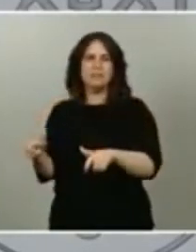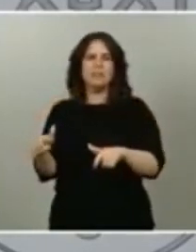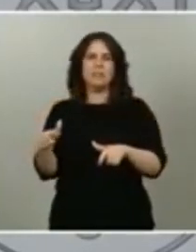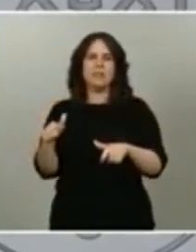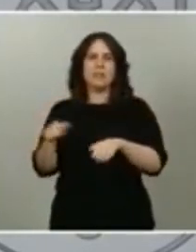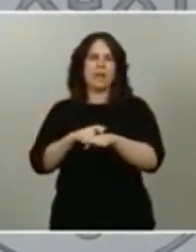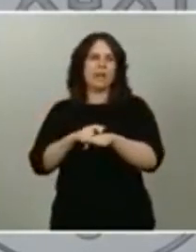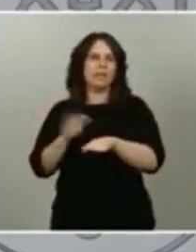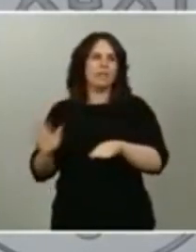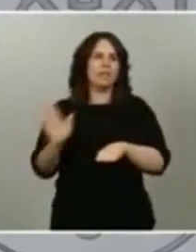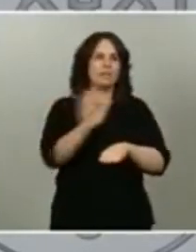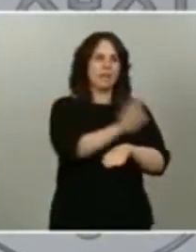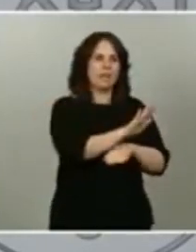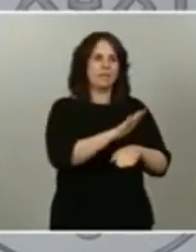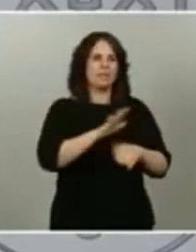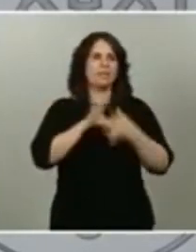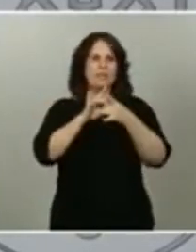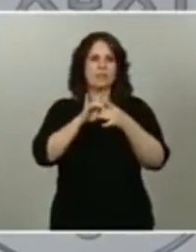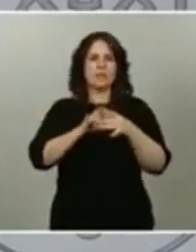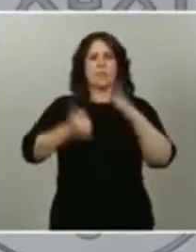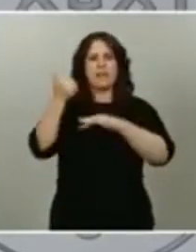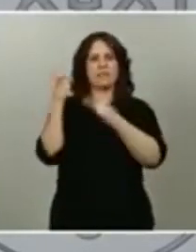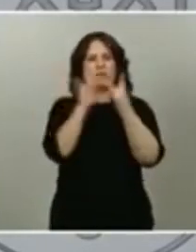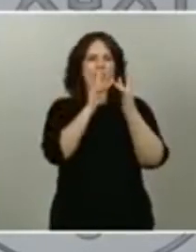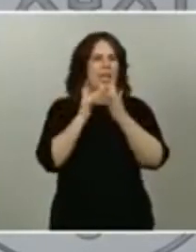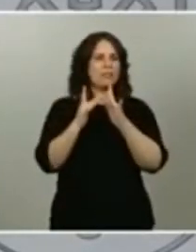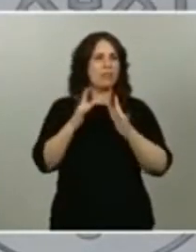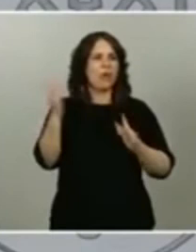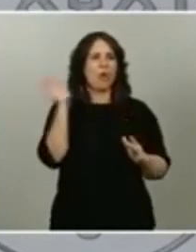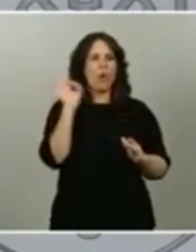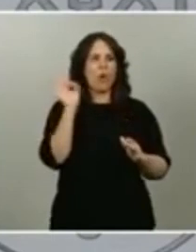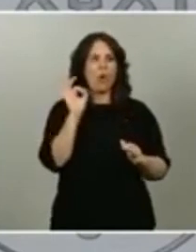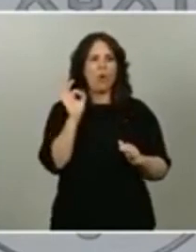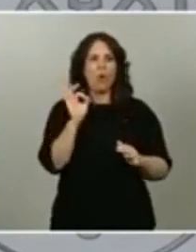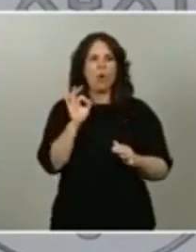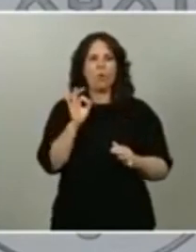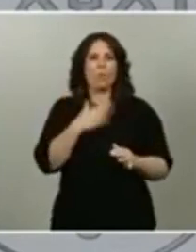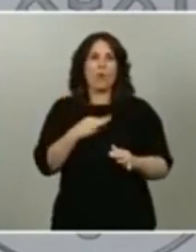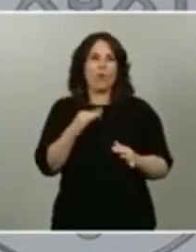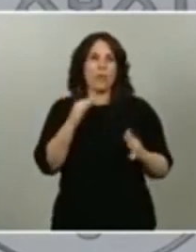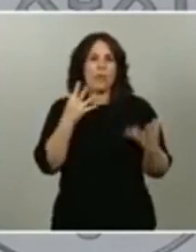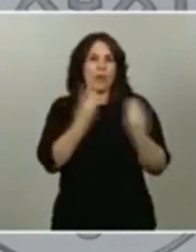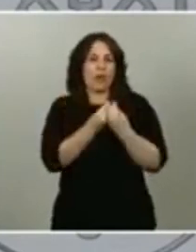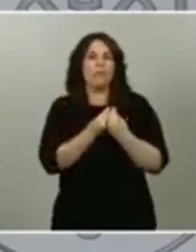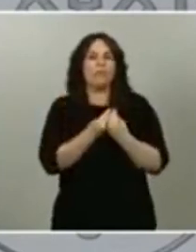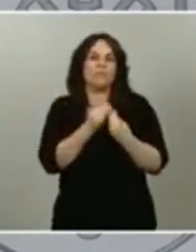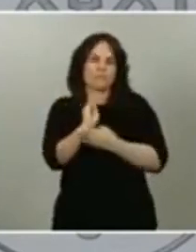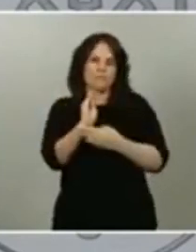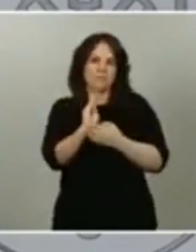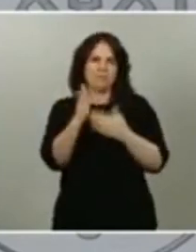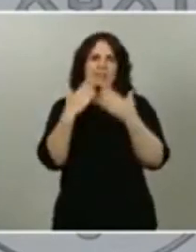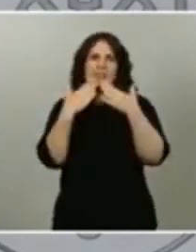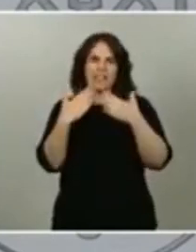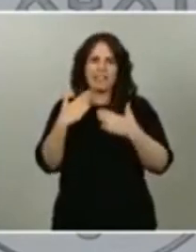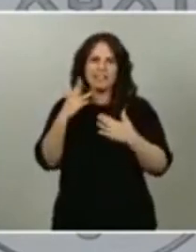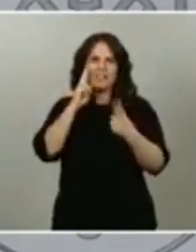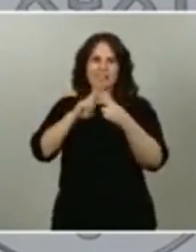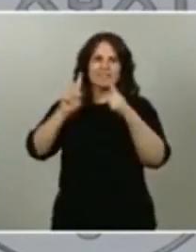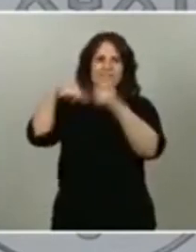tienen más contacto o tienen más capacidad de tener encuentros comunes así que muchas gracias y hasta la semana que viene